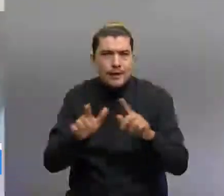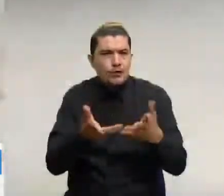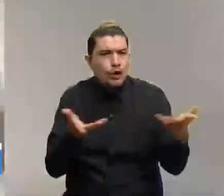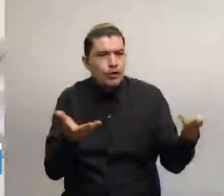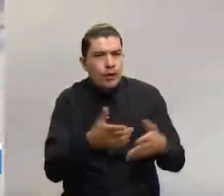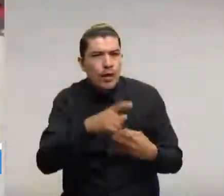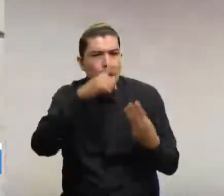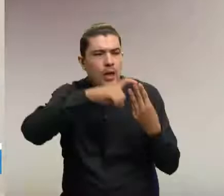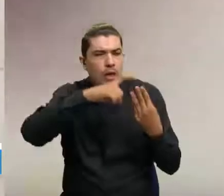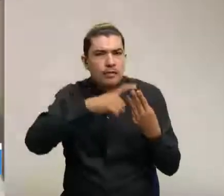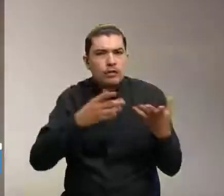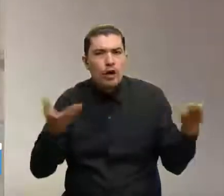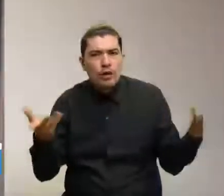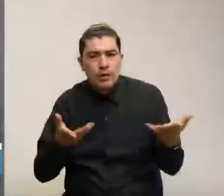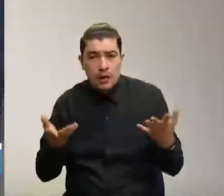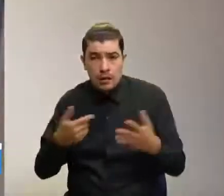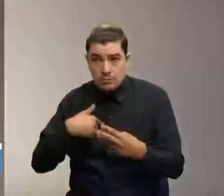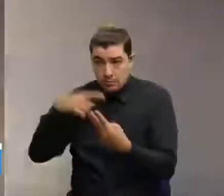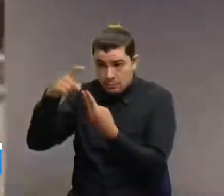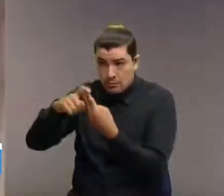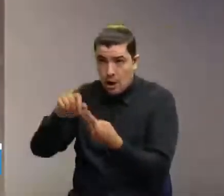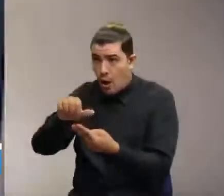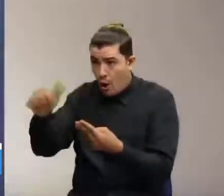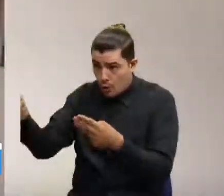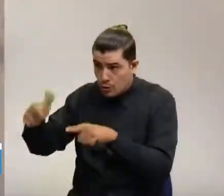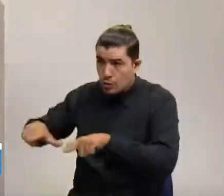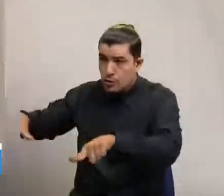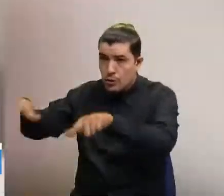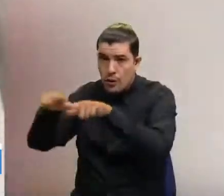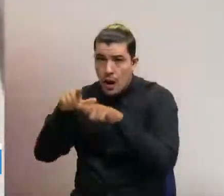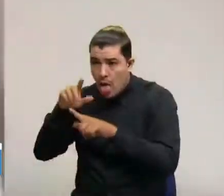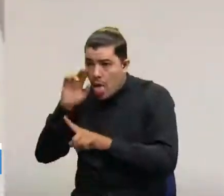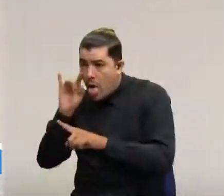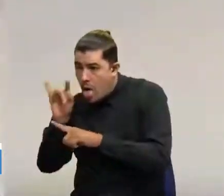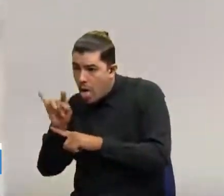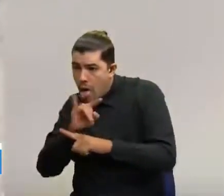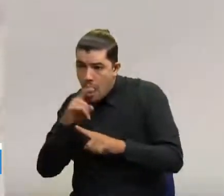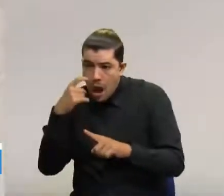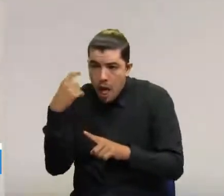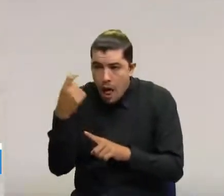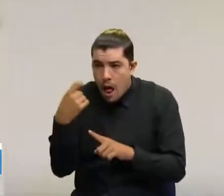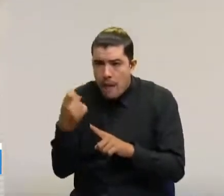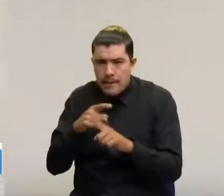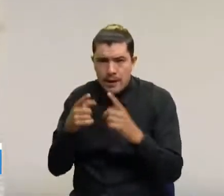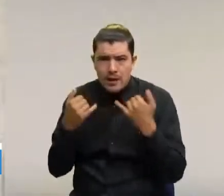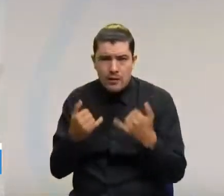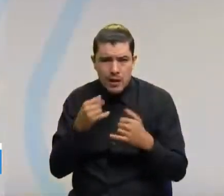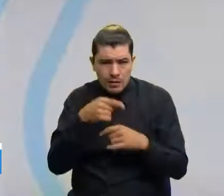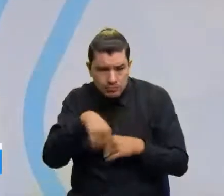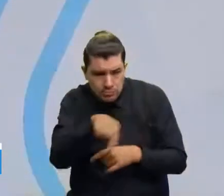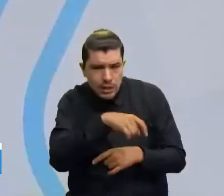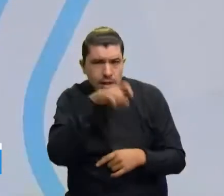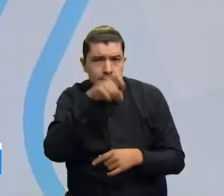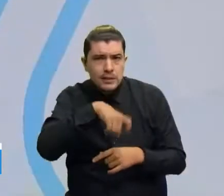y los ve uno en otras partes. Por favor, señores del tránsito, ¿qué está pasando?